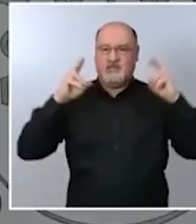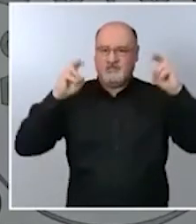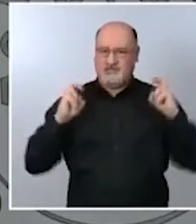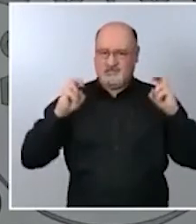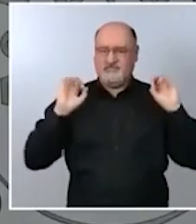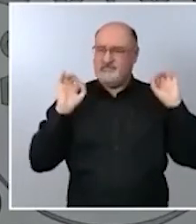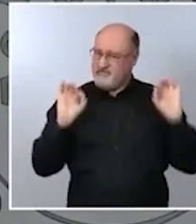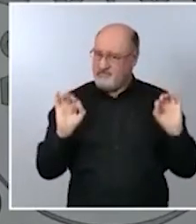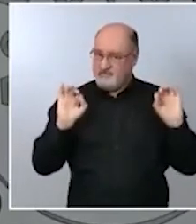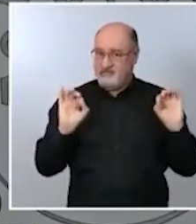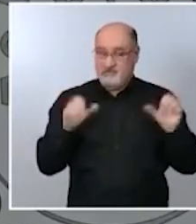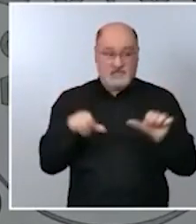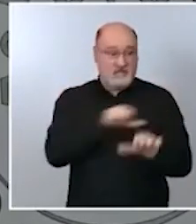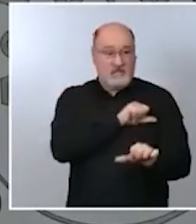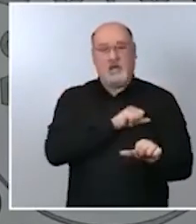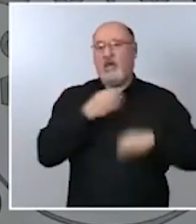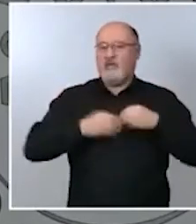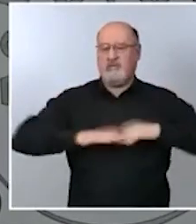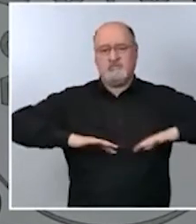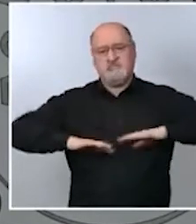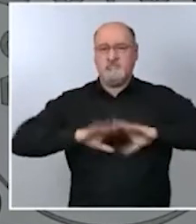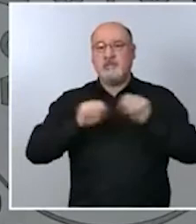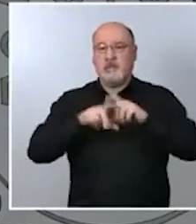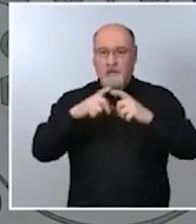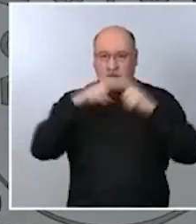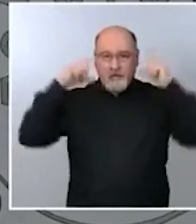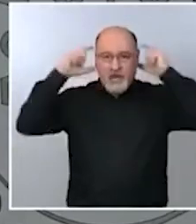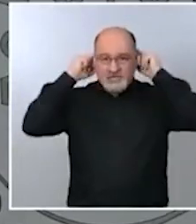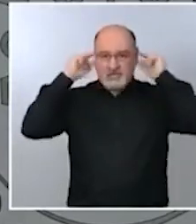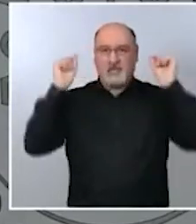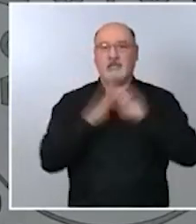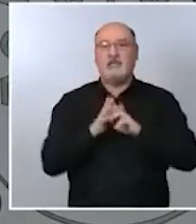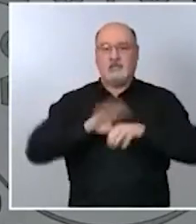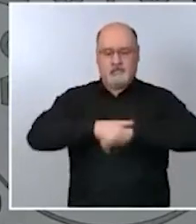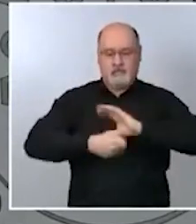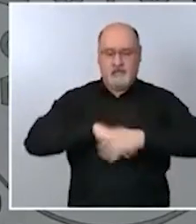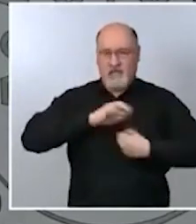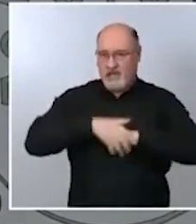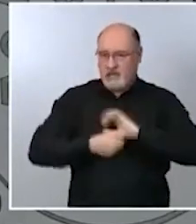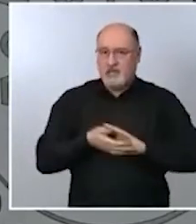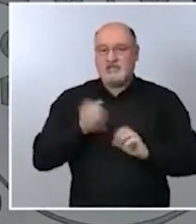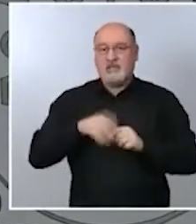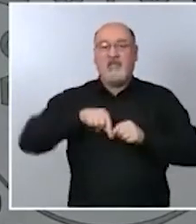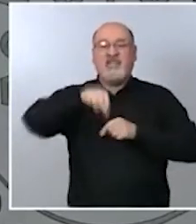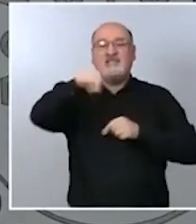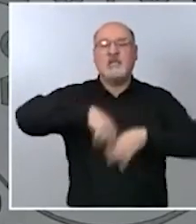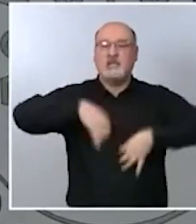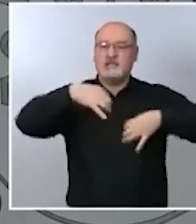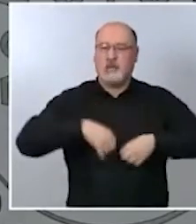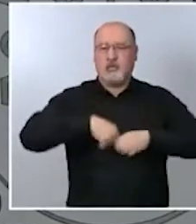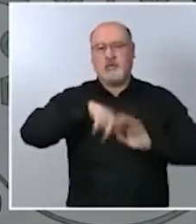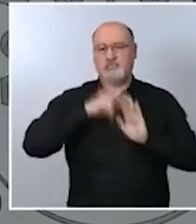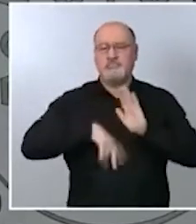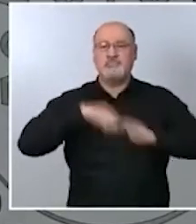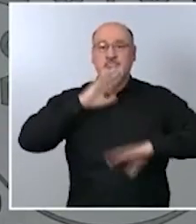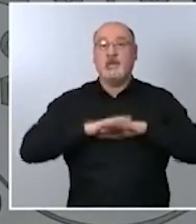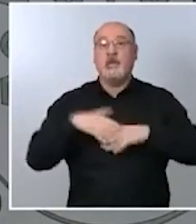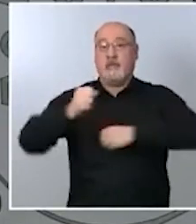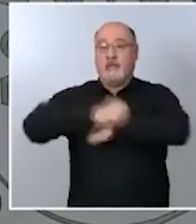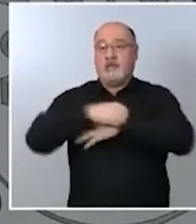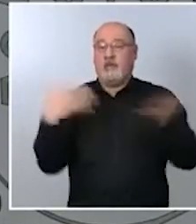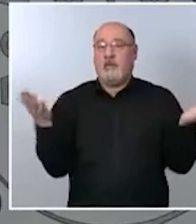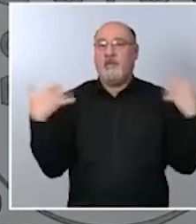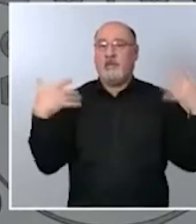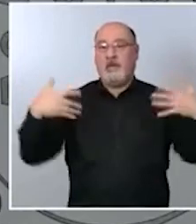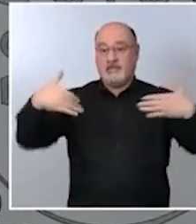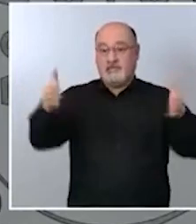que venimos haciendo la utilización de mascarilla el lavado permanente de mano las distancias de seguridad la ventilación de los espacios cerrados